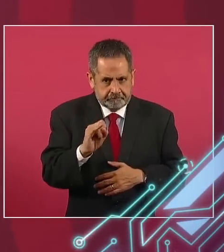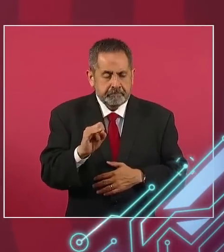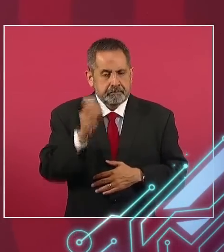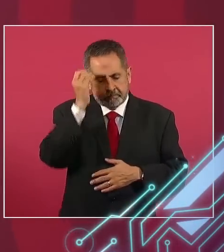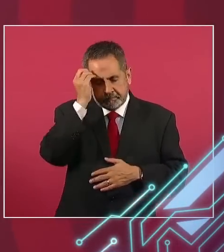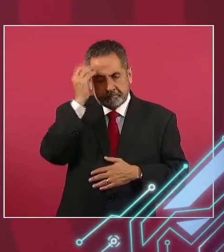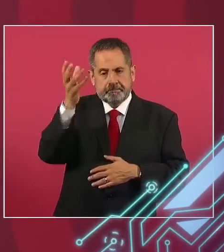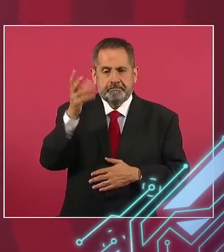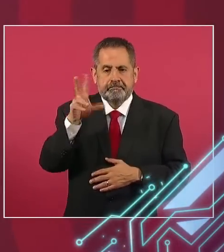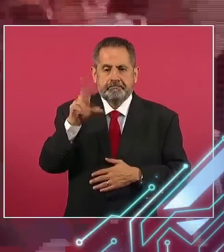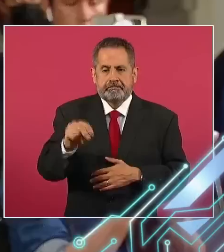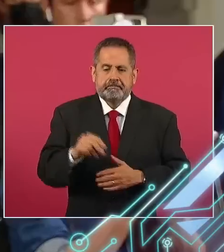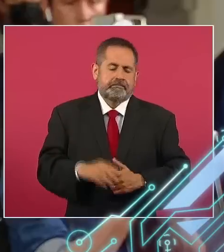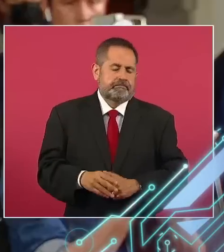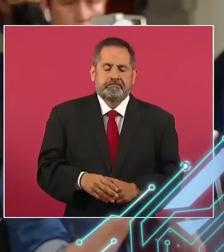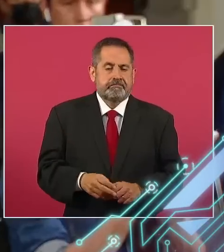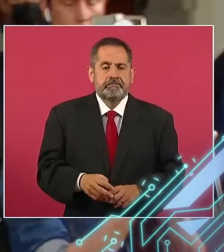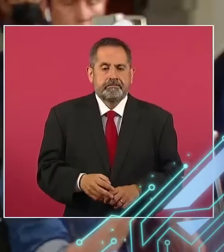Olvido o no.